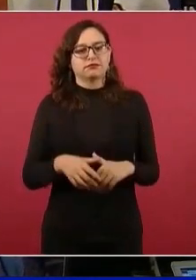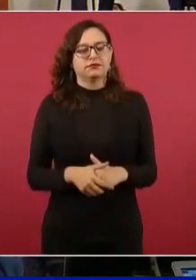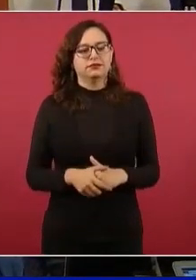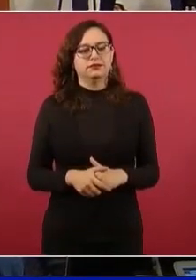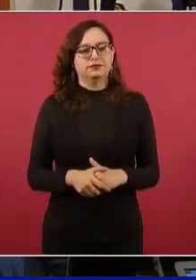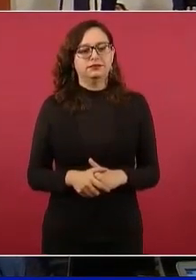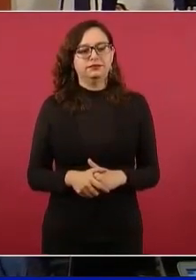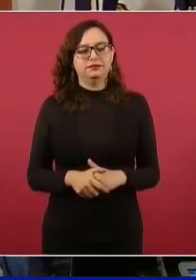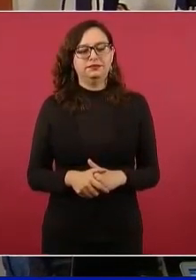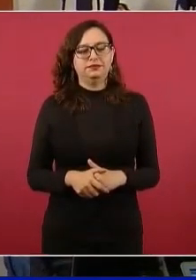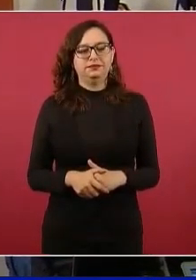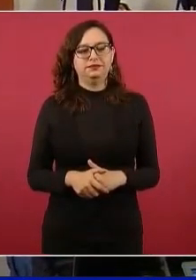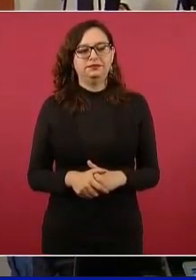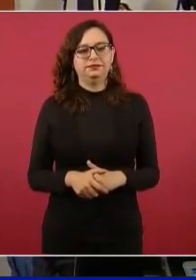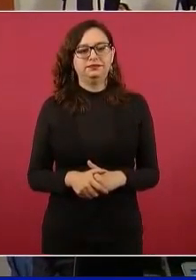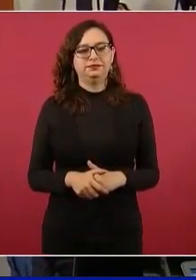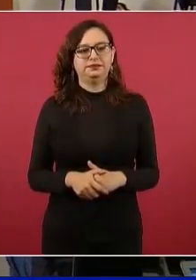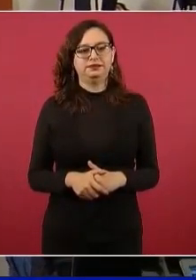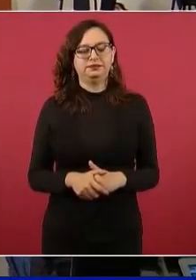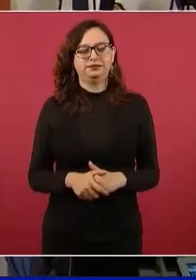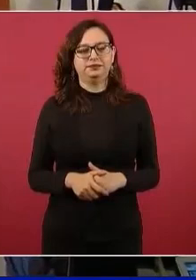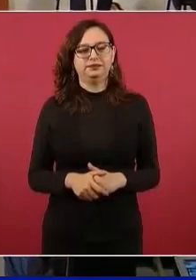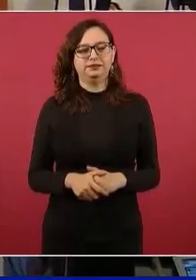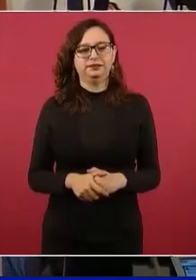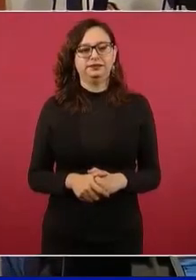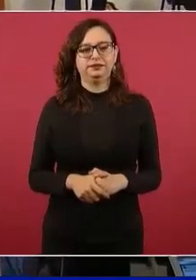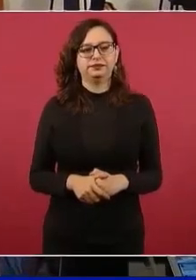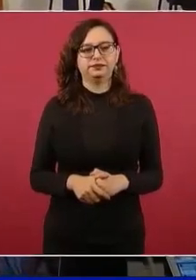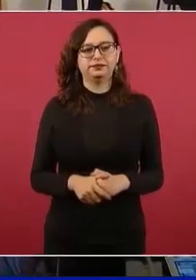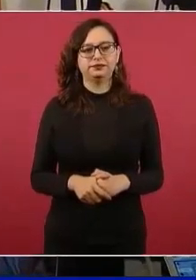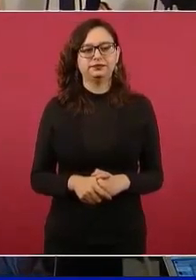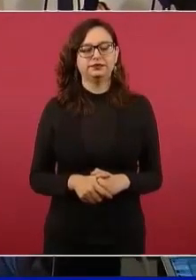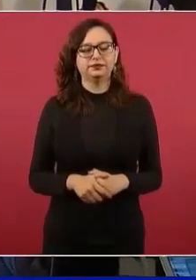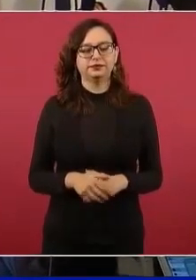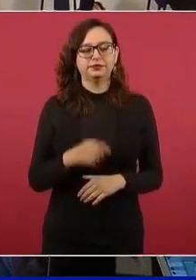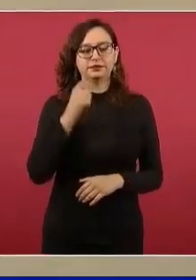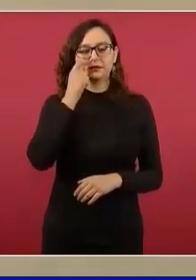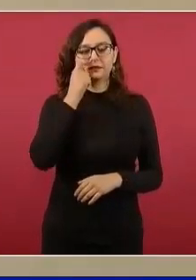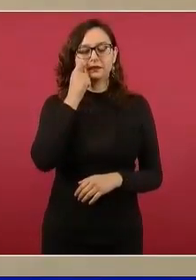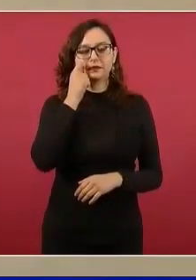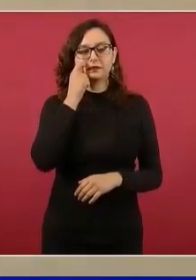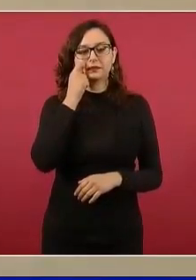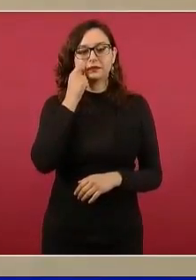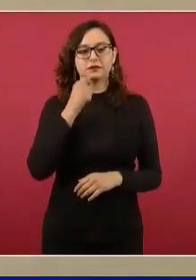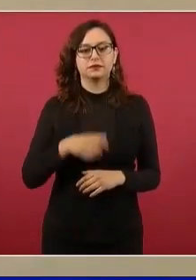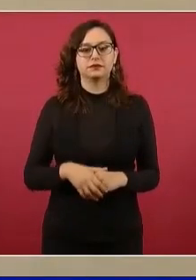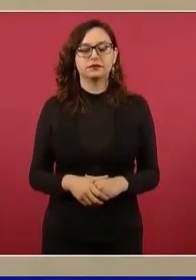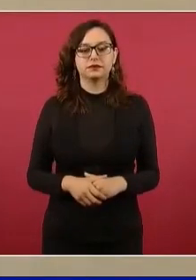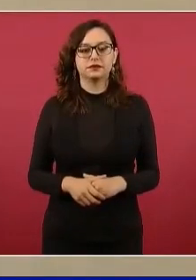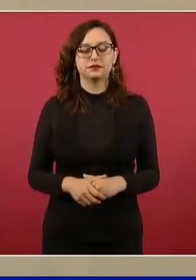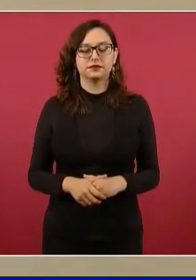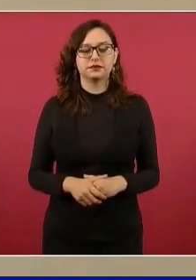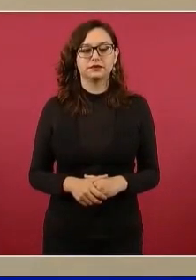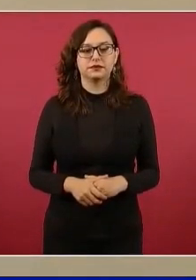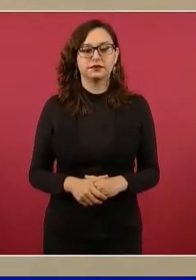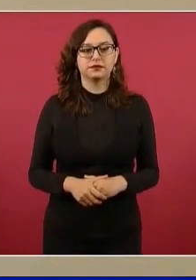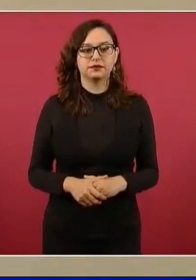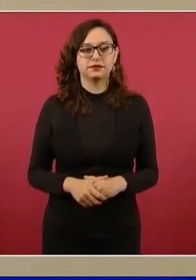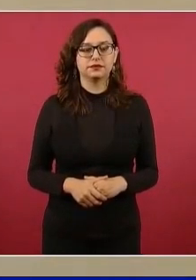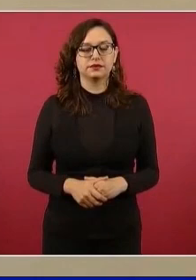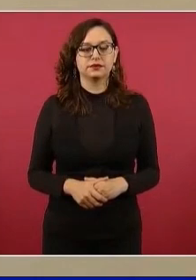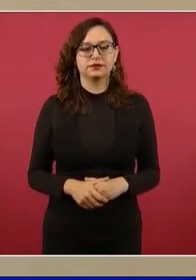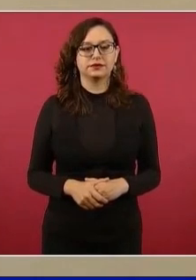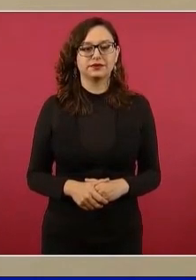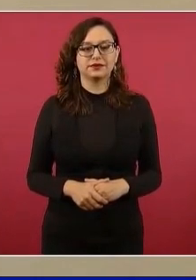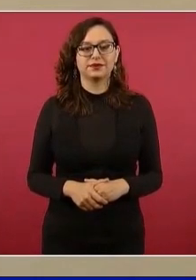después de que